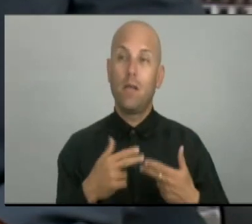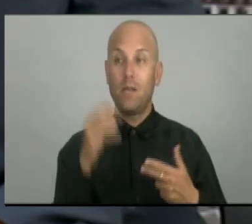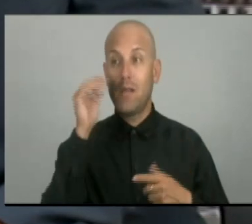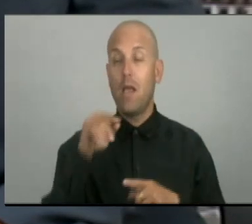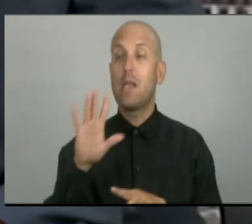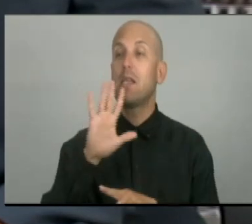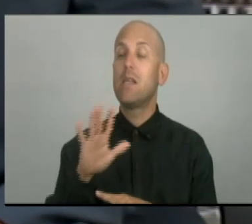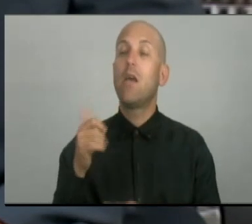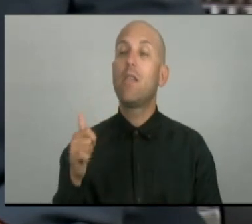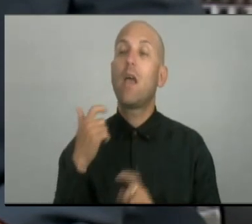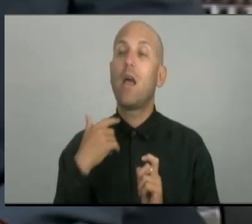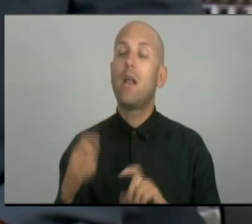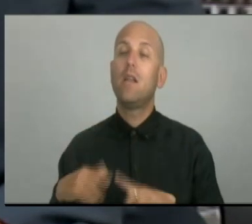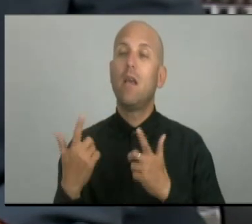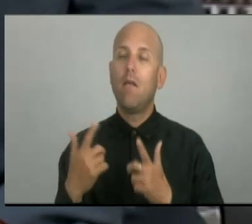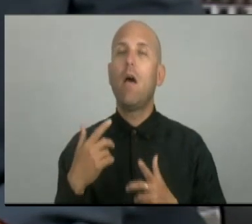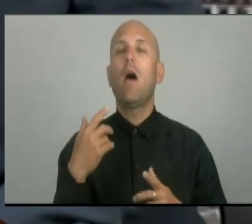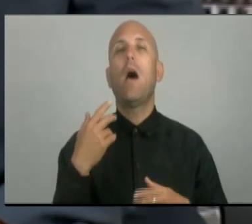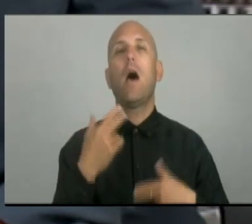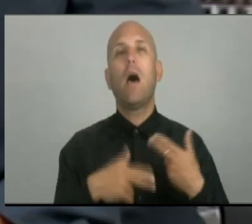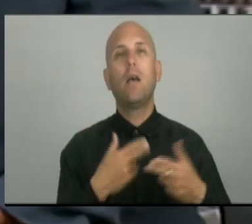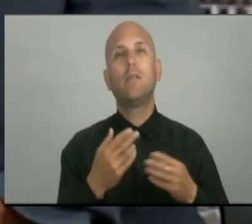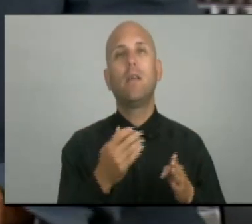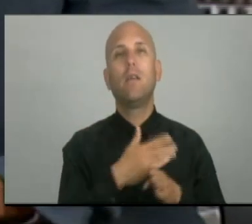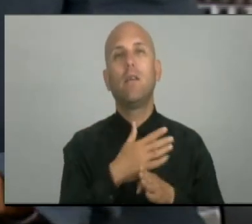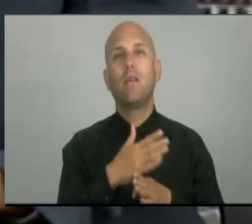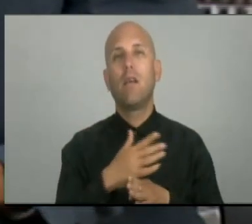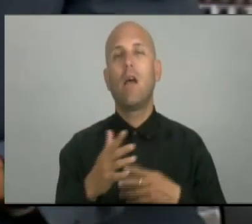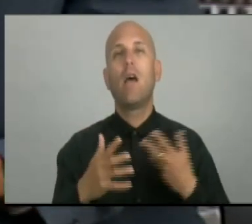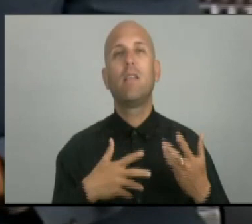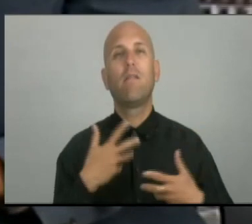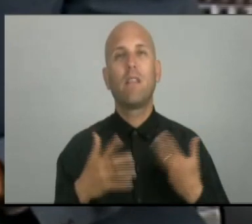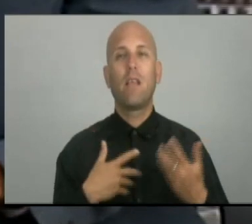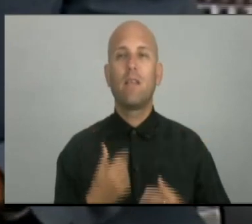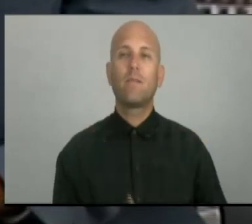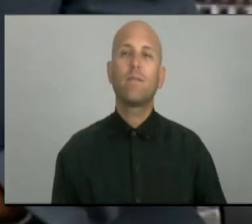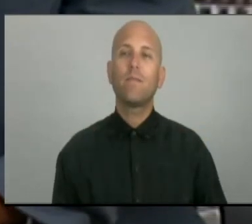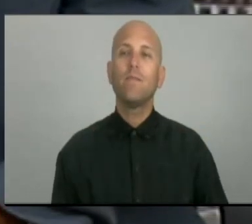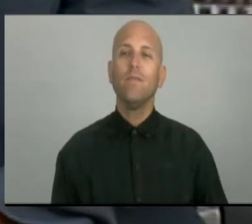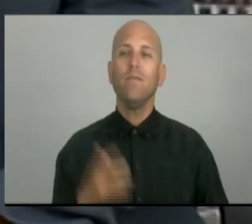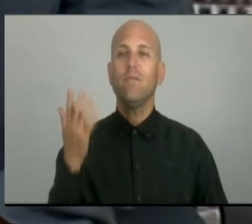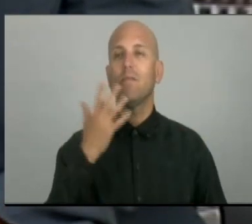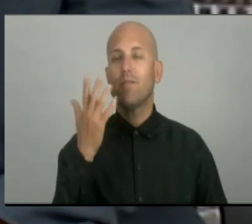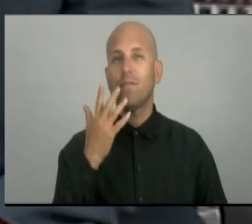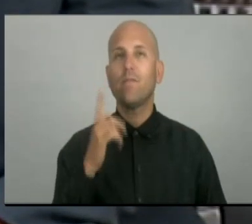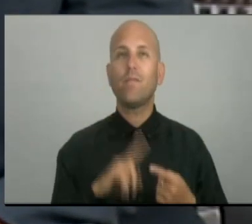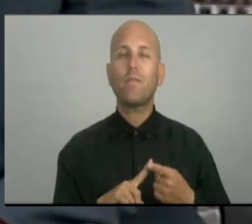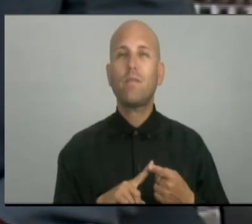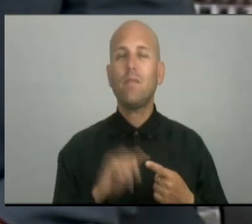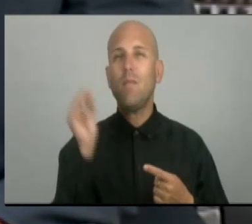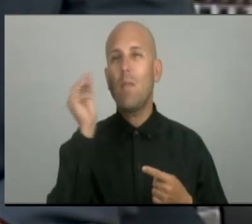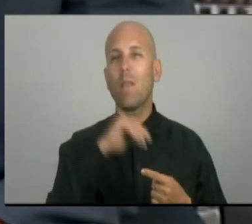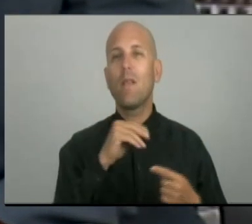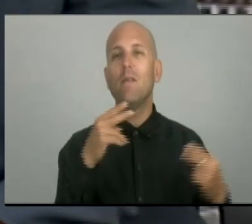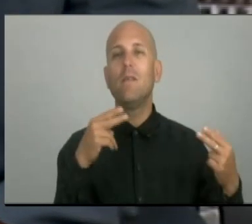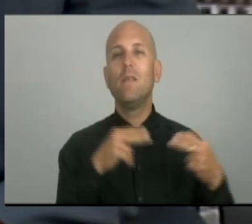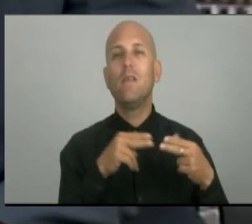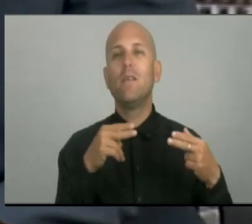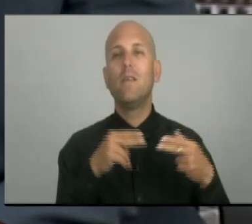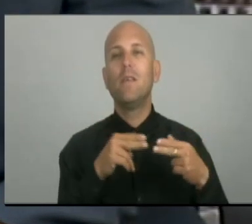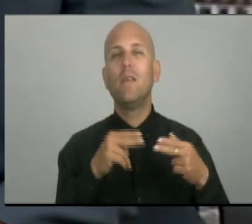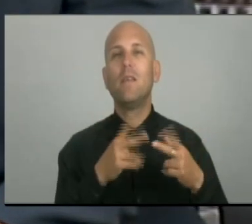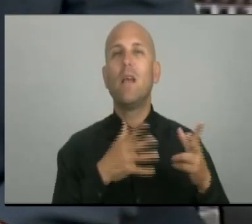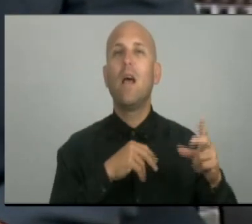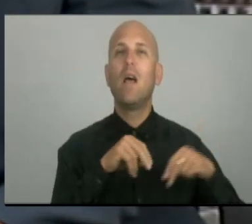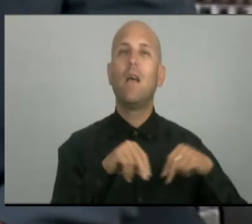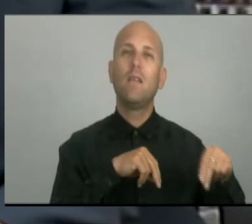510 aniversario de la Fundación de la Villa. Entre ellas se encuentra el tradicional torneo